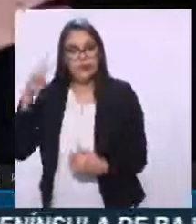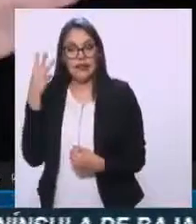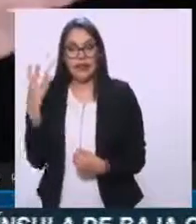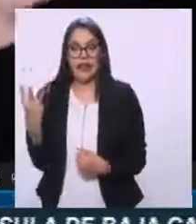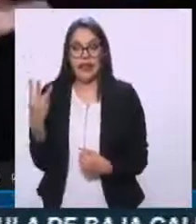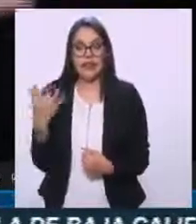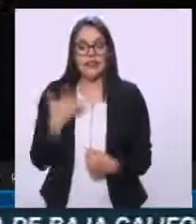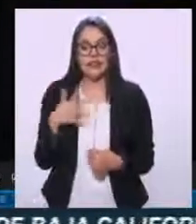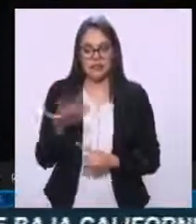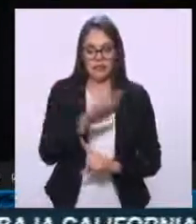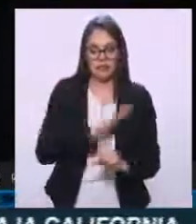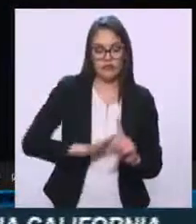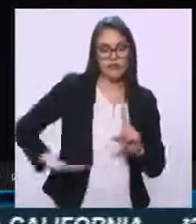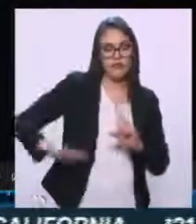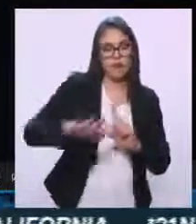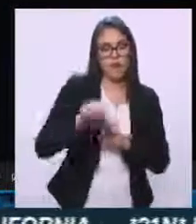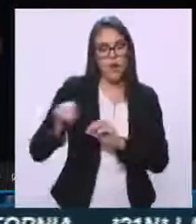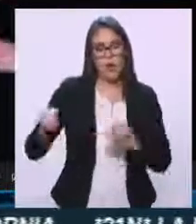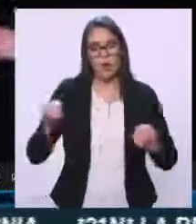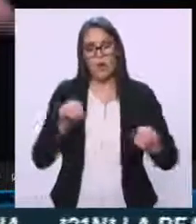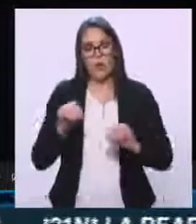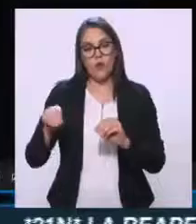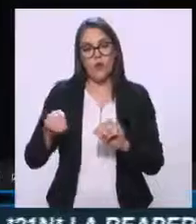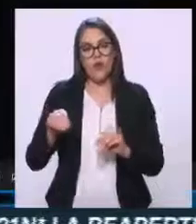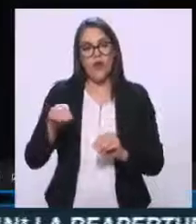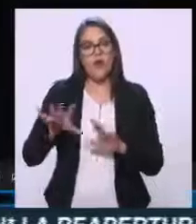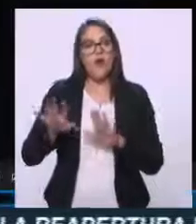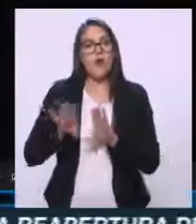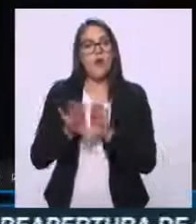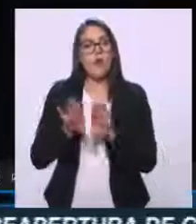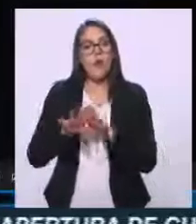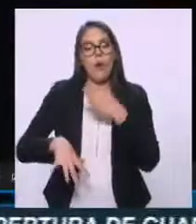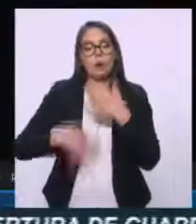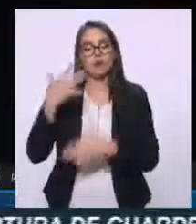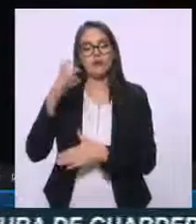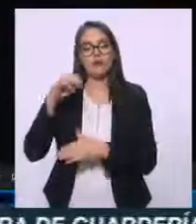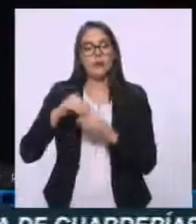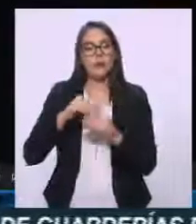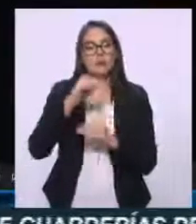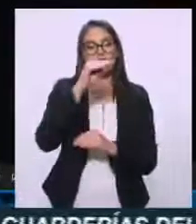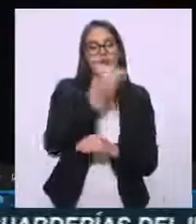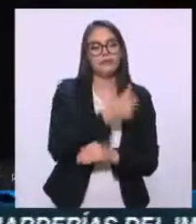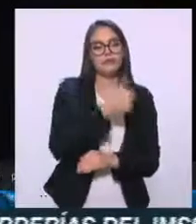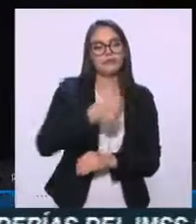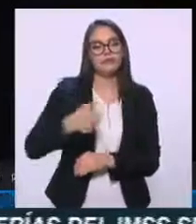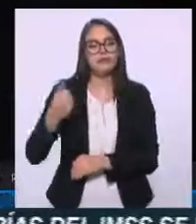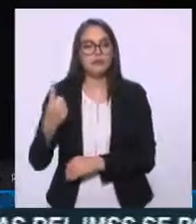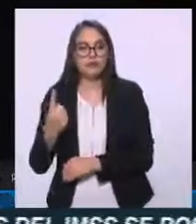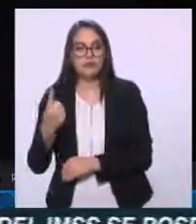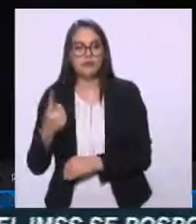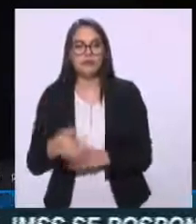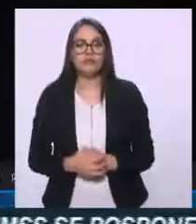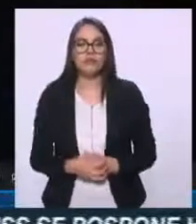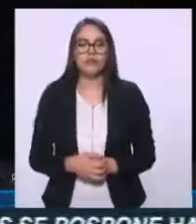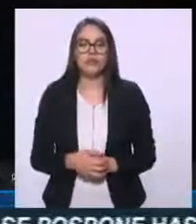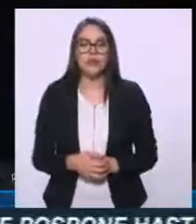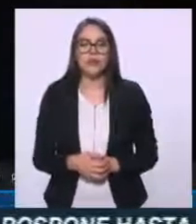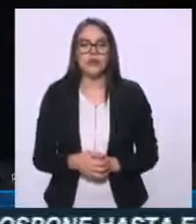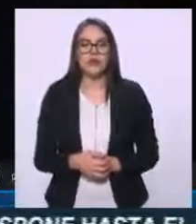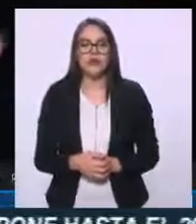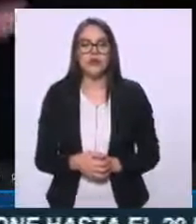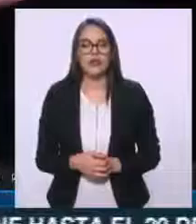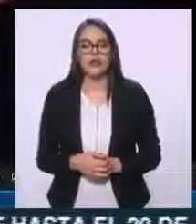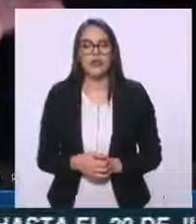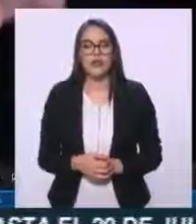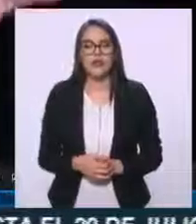zona se movió 15 centímetros más en Sancho, digamos que se amplificó un poquito el terreno. Entonces las cosas